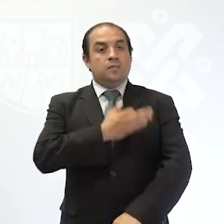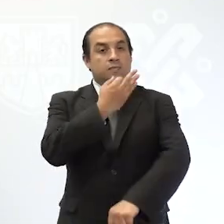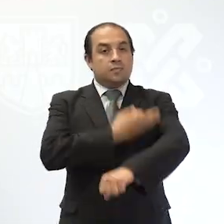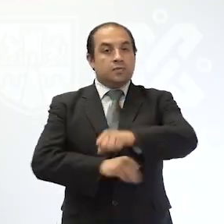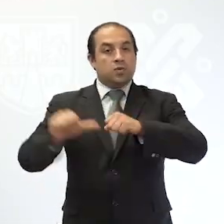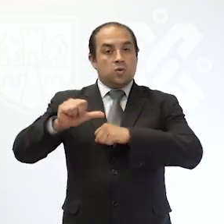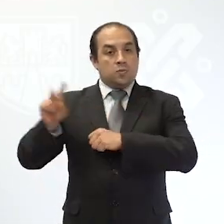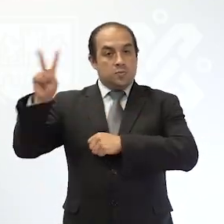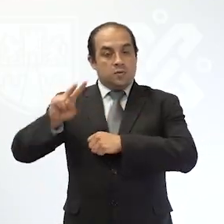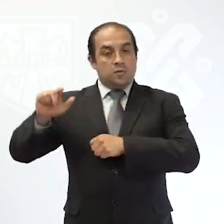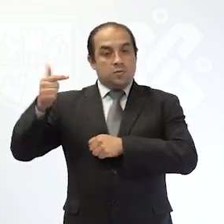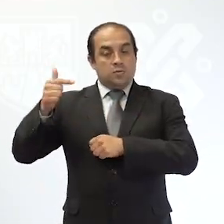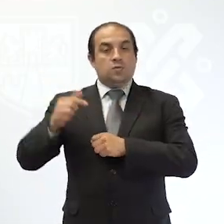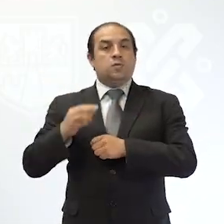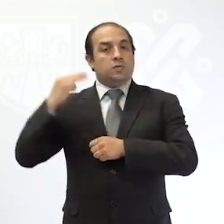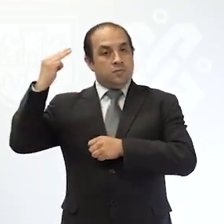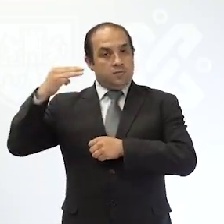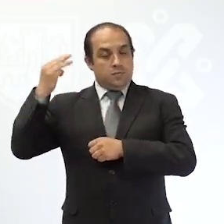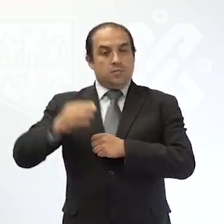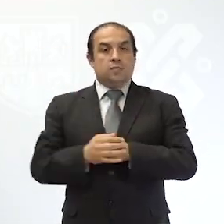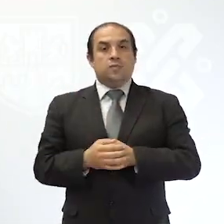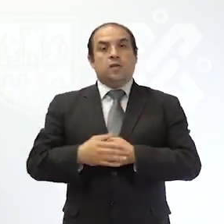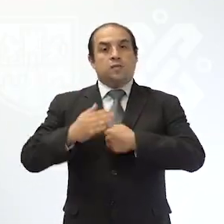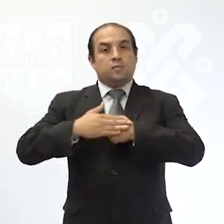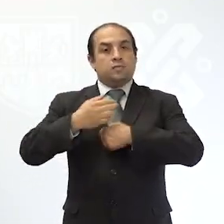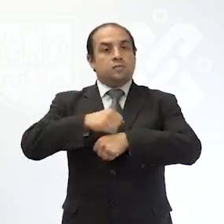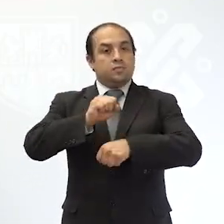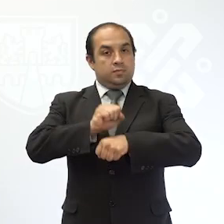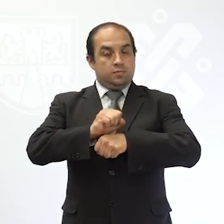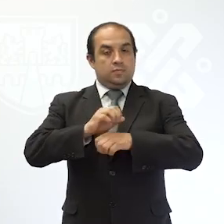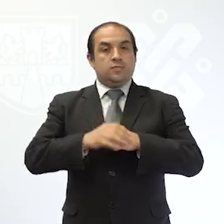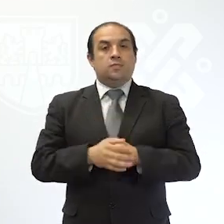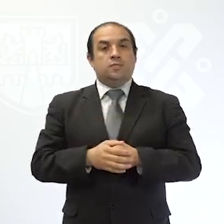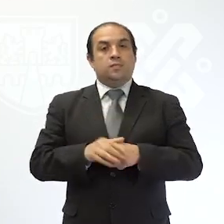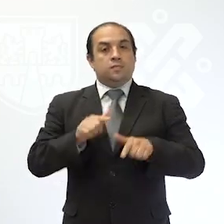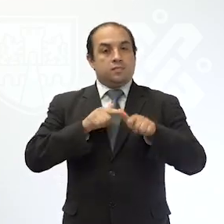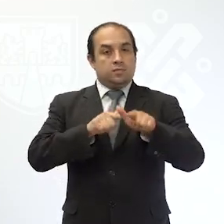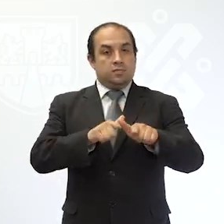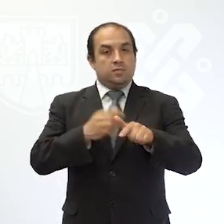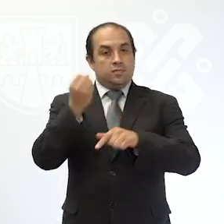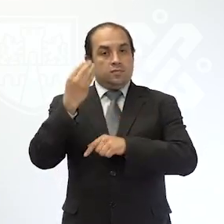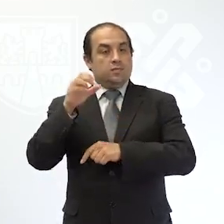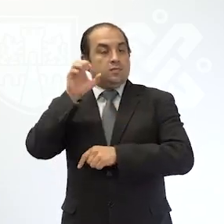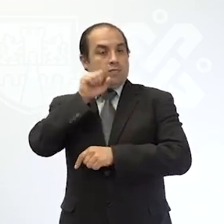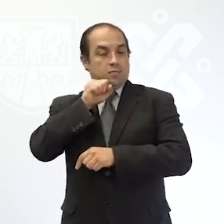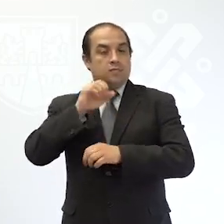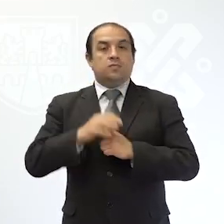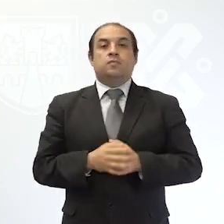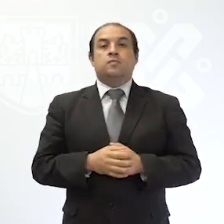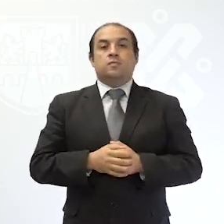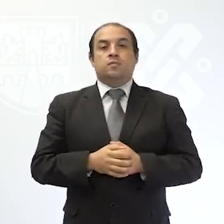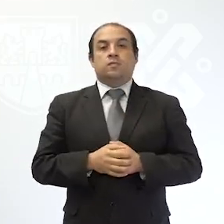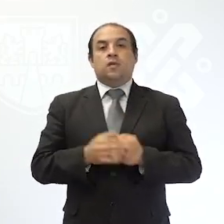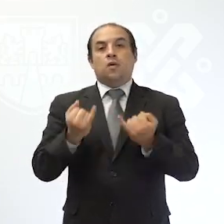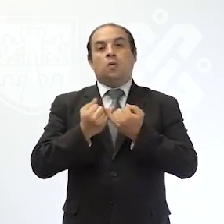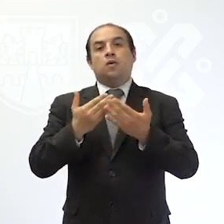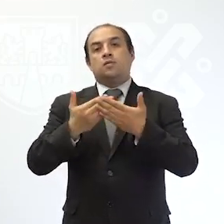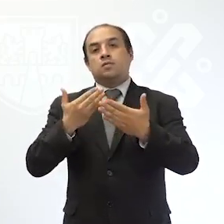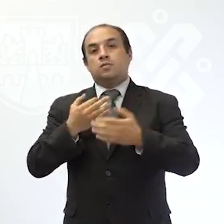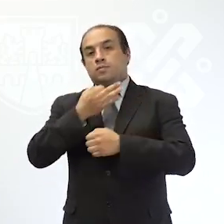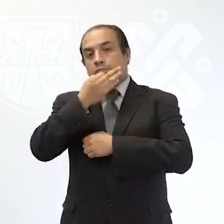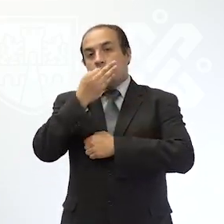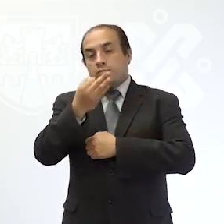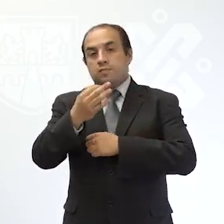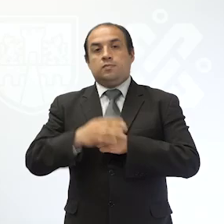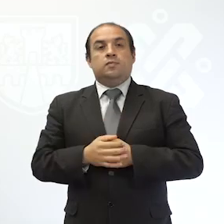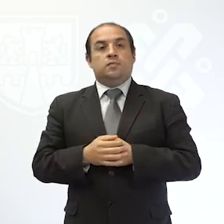Muy buenas tardes, hoy es viernes 12 de marzo y para la próxima semana permanecemos en semáforo naranja. Así como